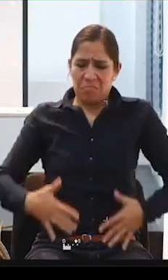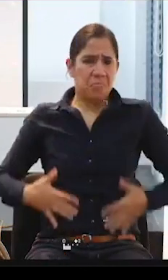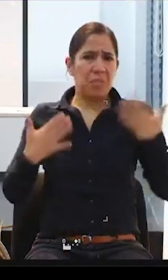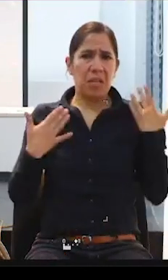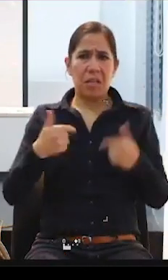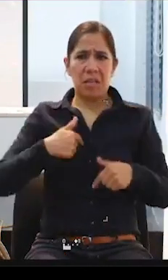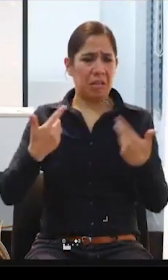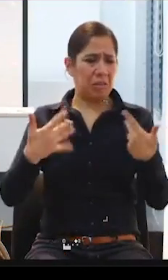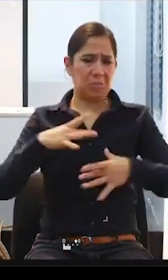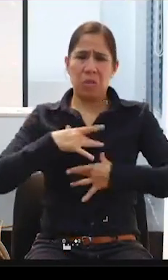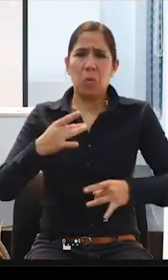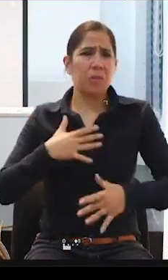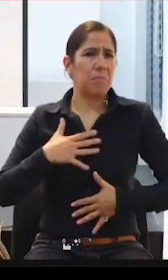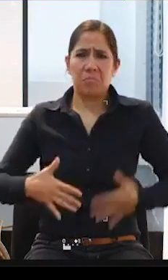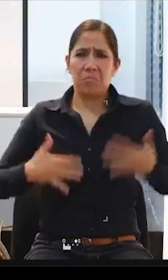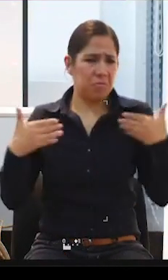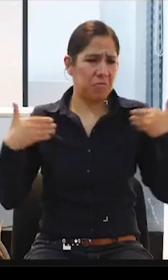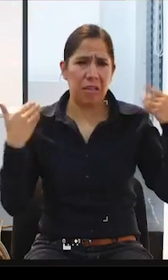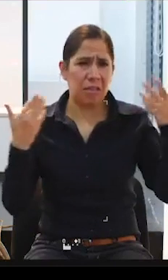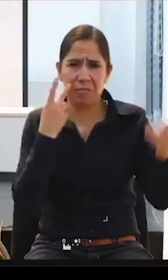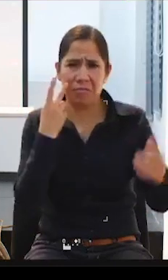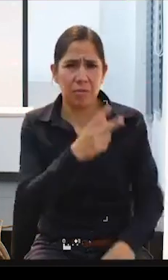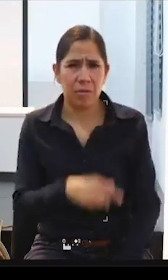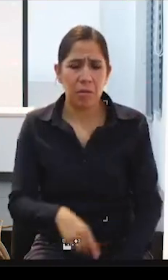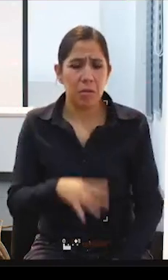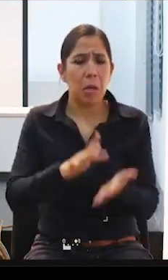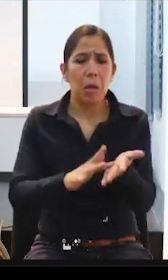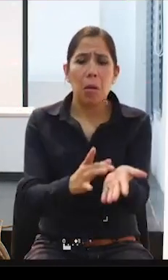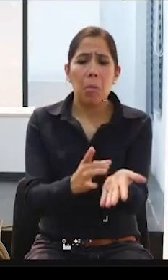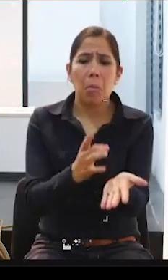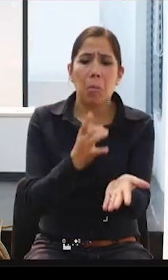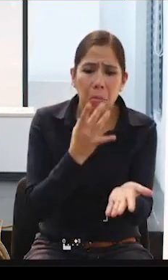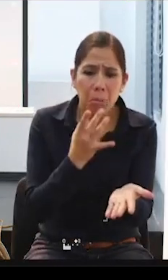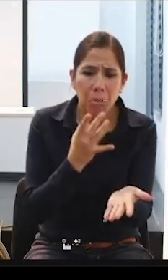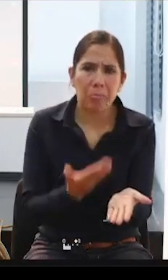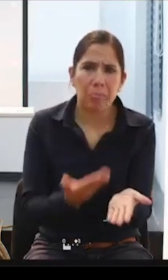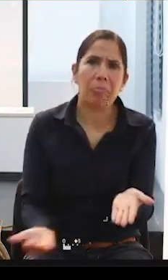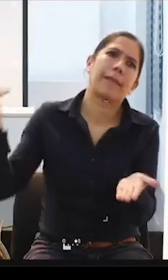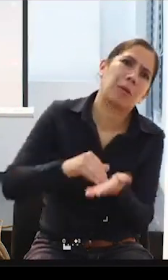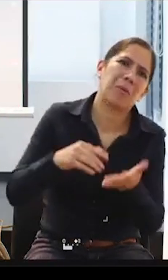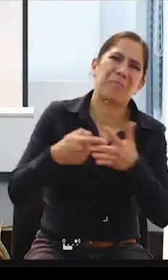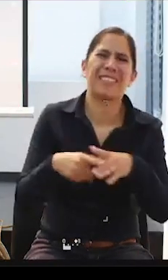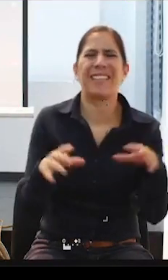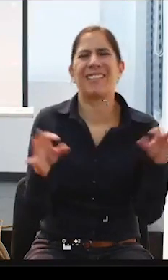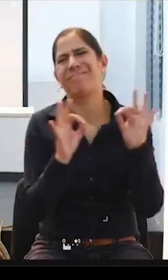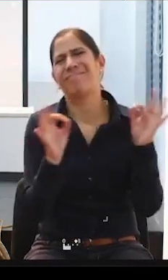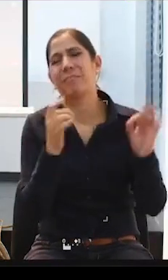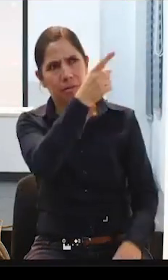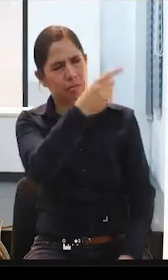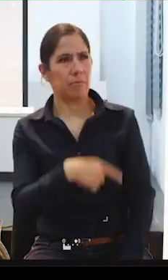me gusta, estoy feliz así. Si es que me tomaría, tendría que empezar de nuevo, y eso yo no quiero.